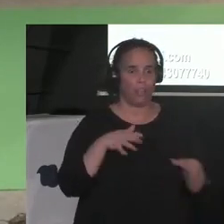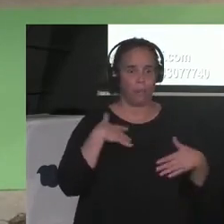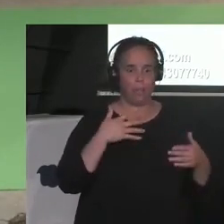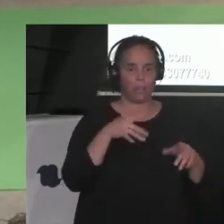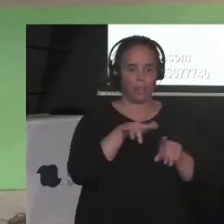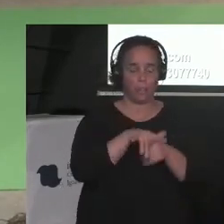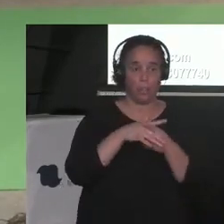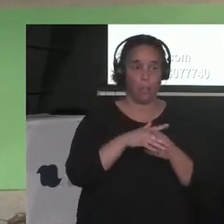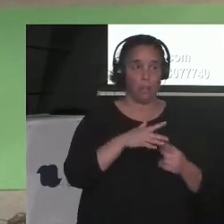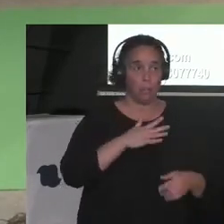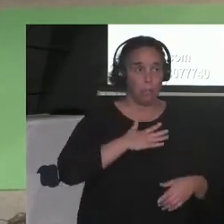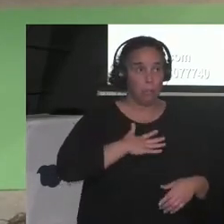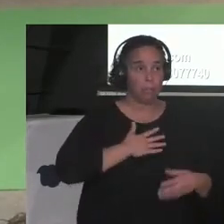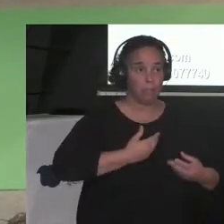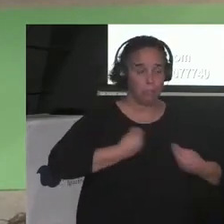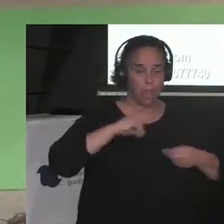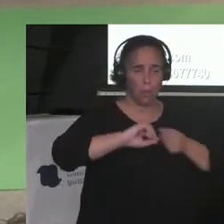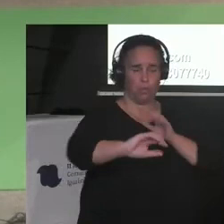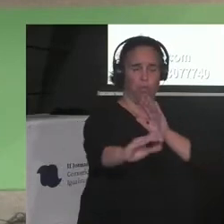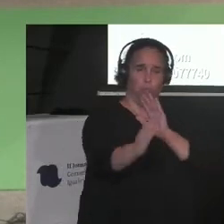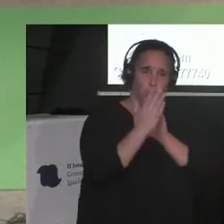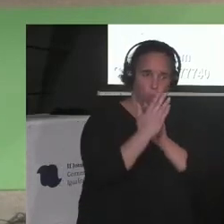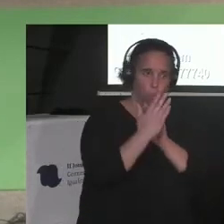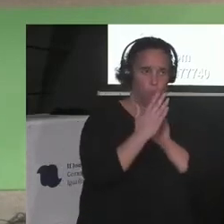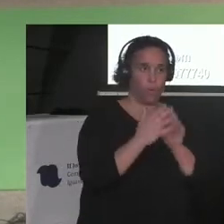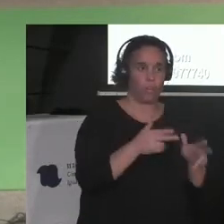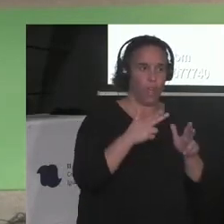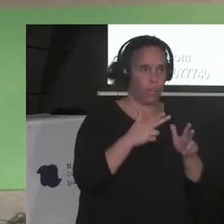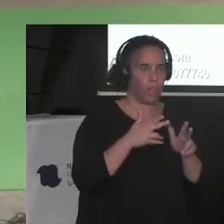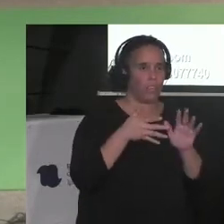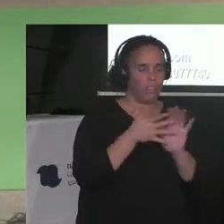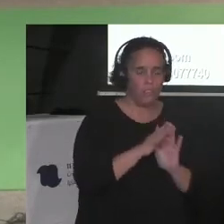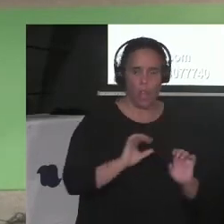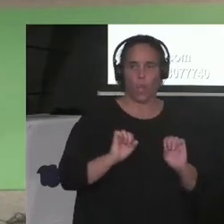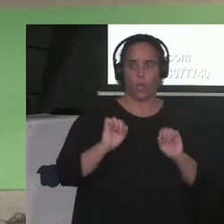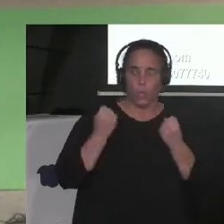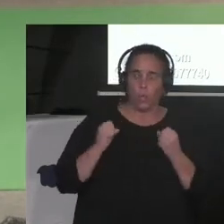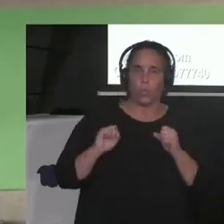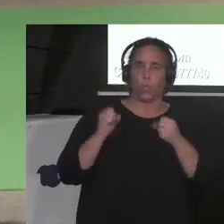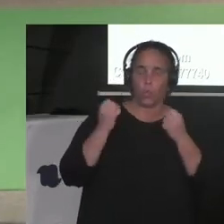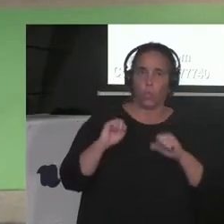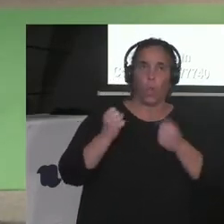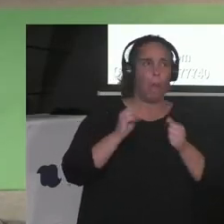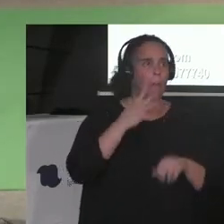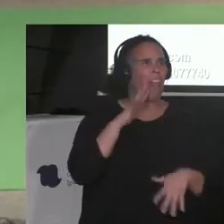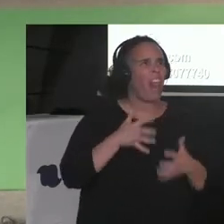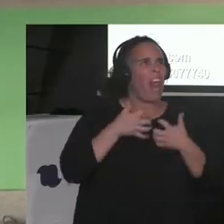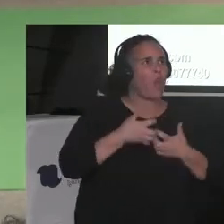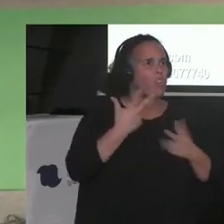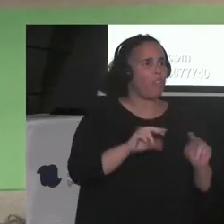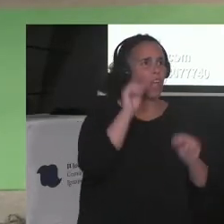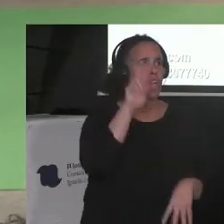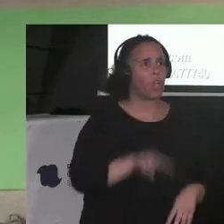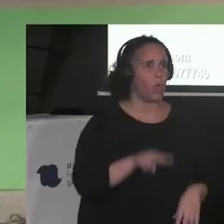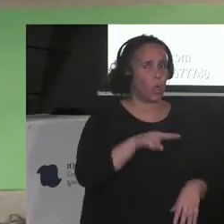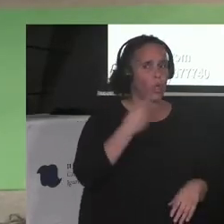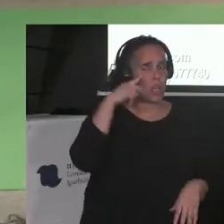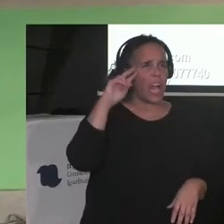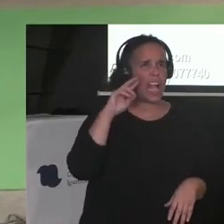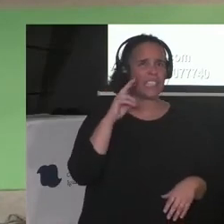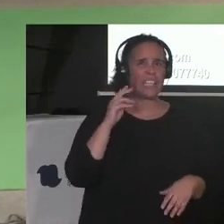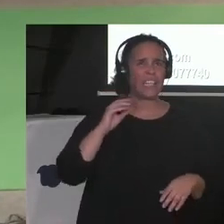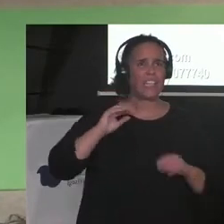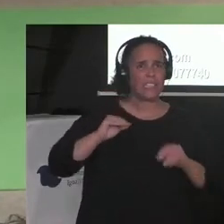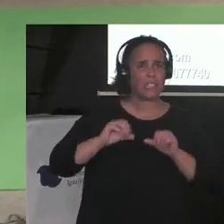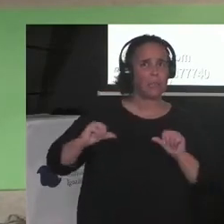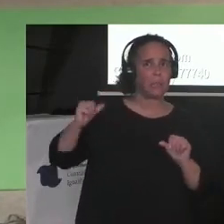Son supervivientes de largas e inacabables luchas. Su experiencia es la de la constante exclusión